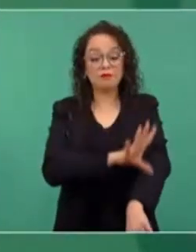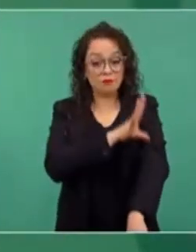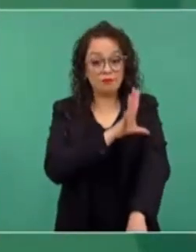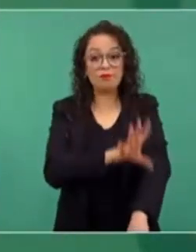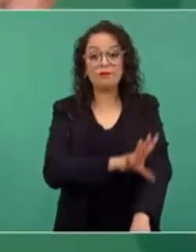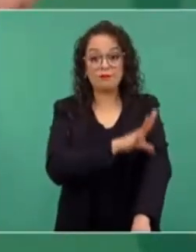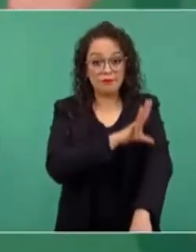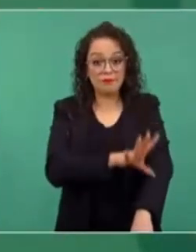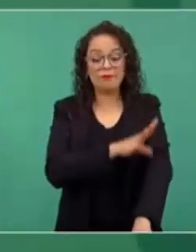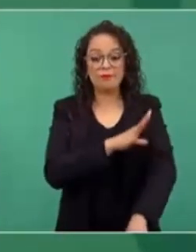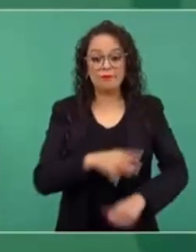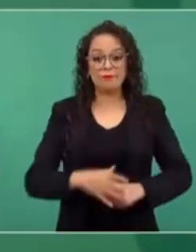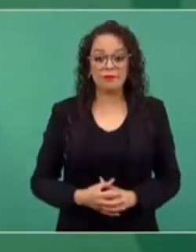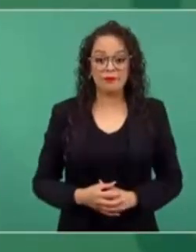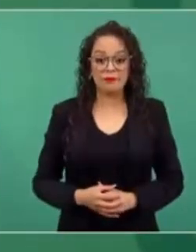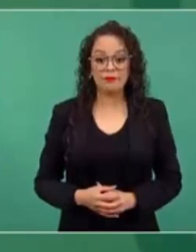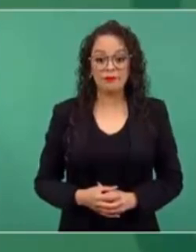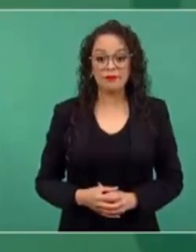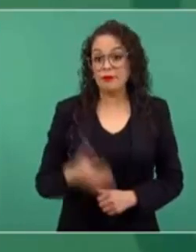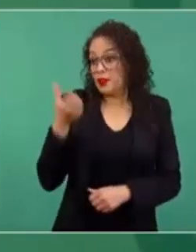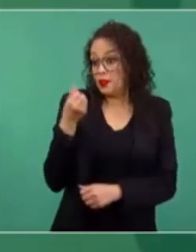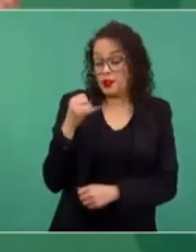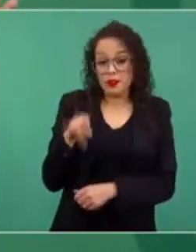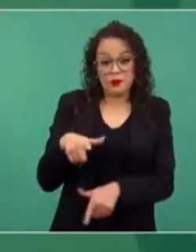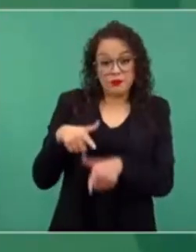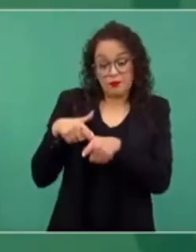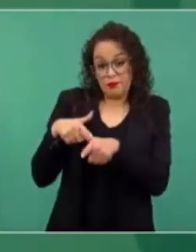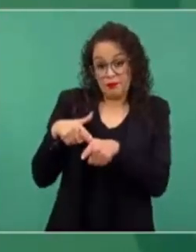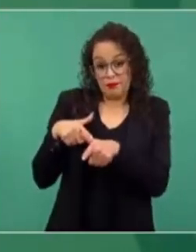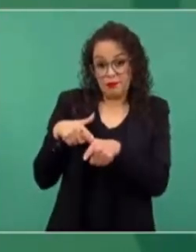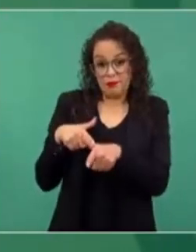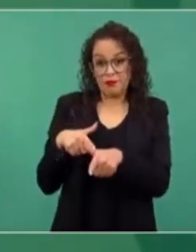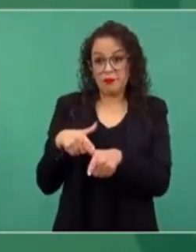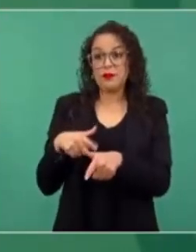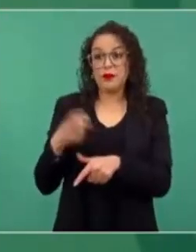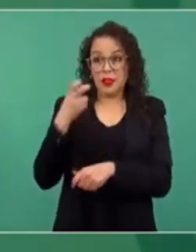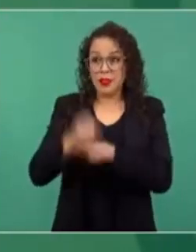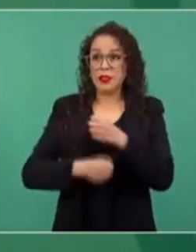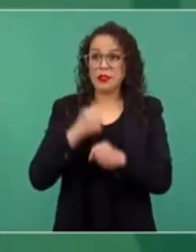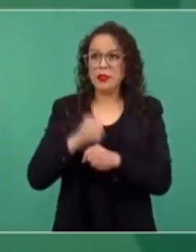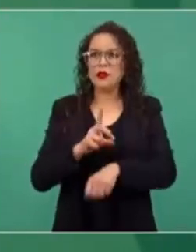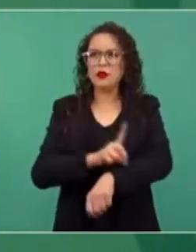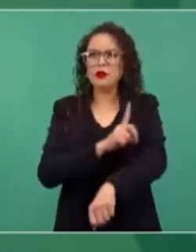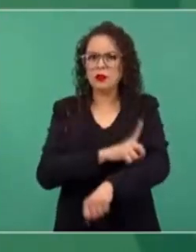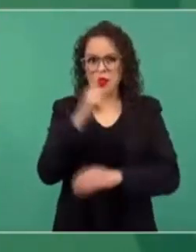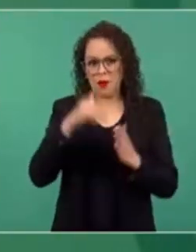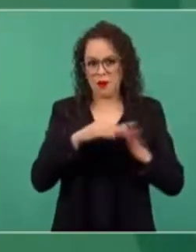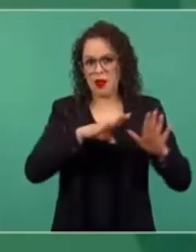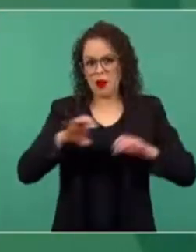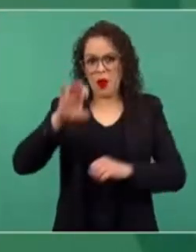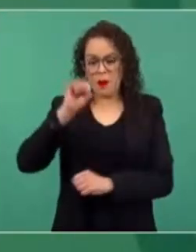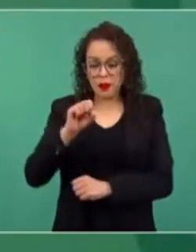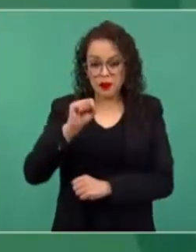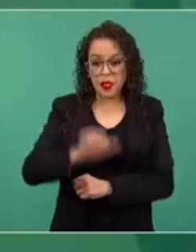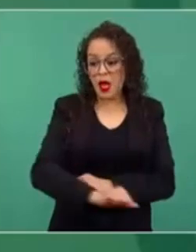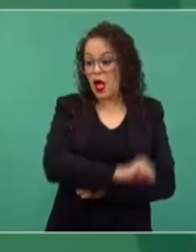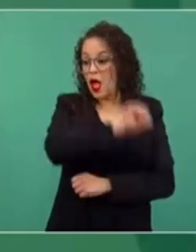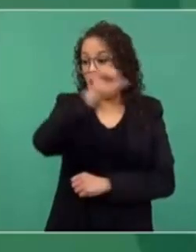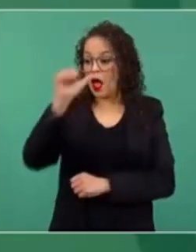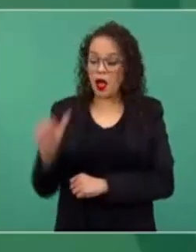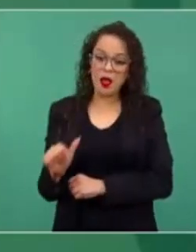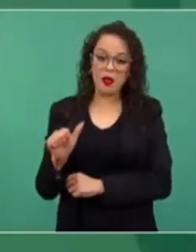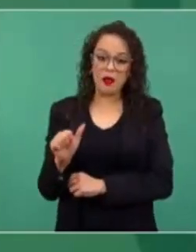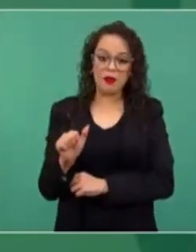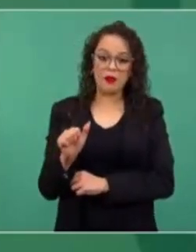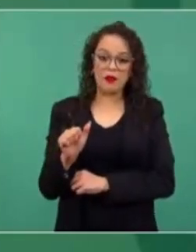Y así estuvo desde 1960 hasta que llega Salinas